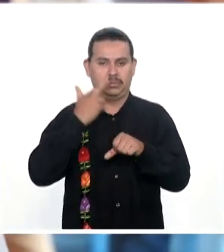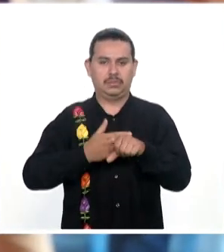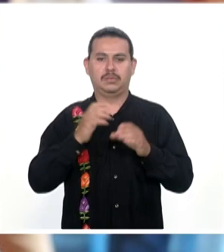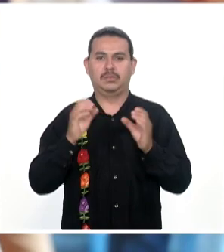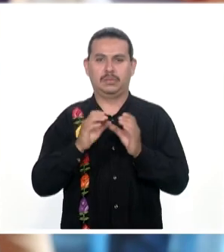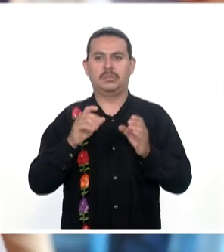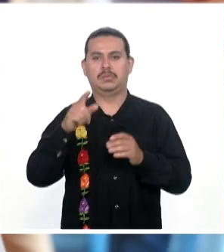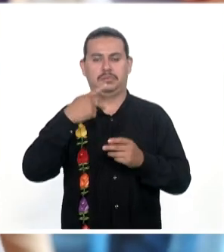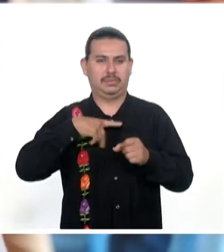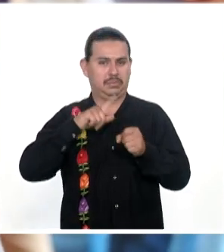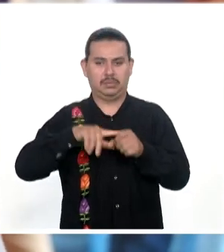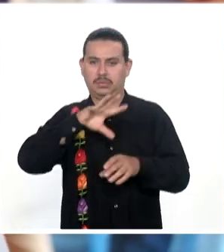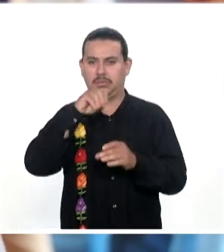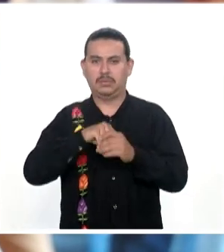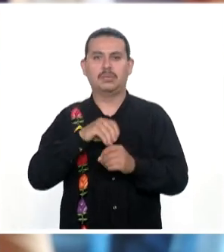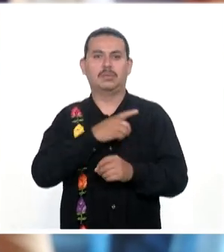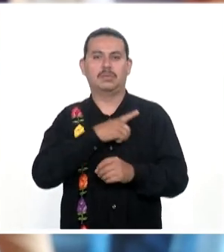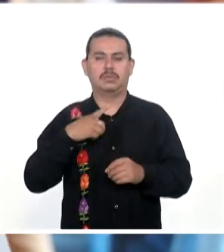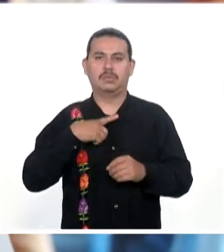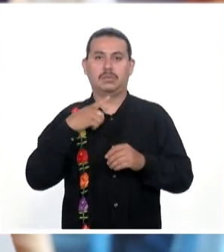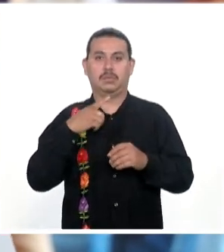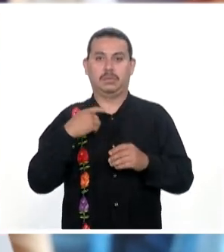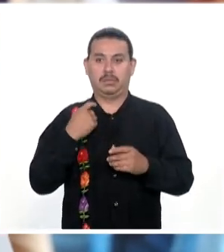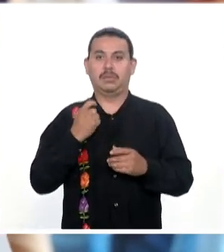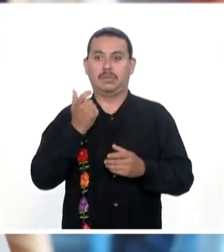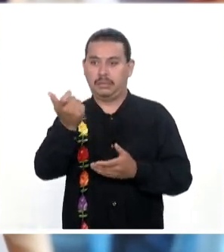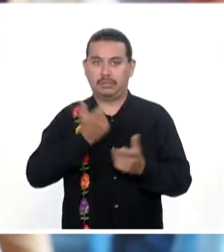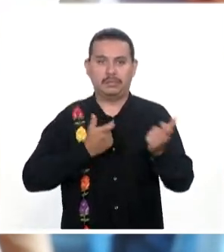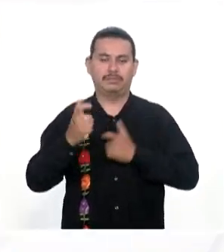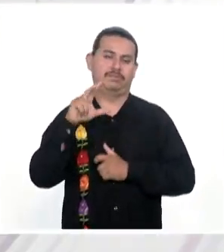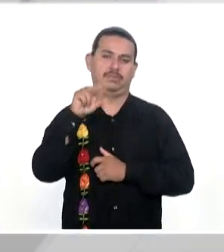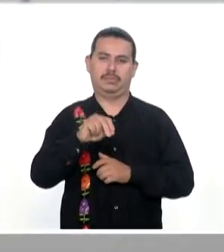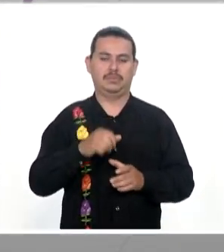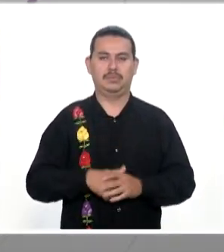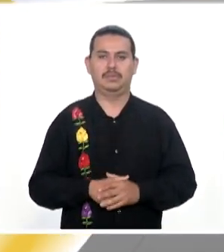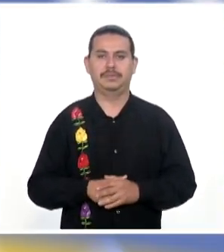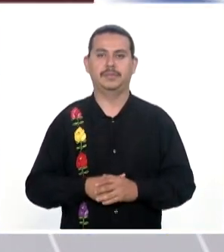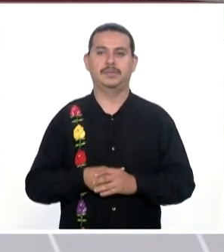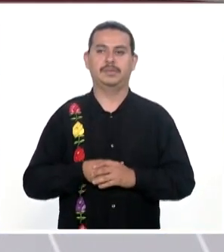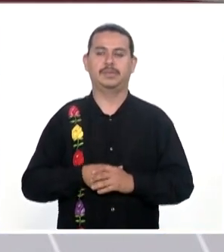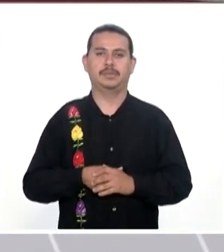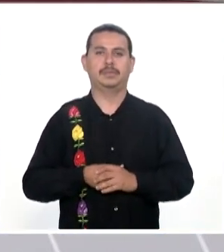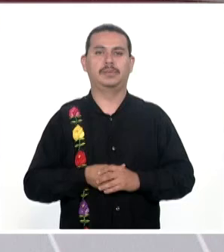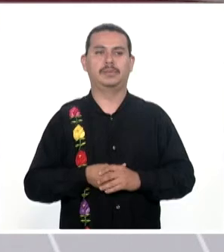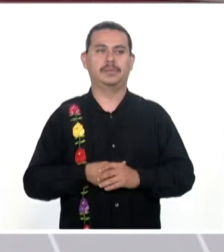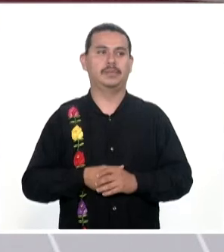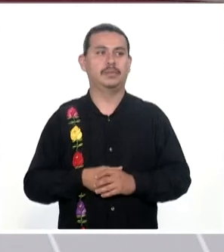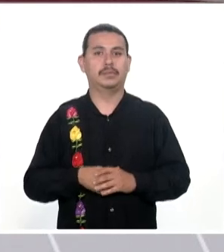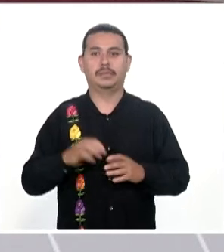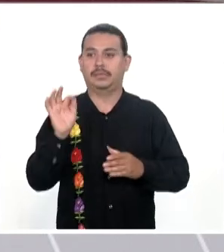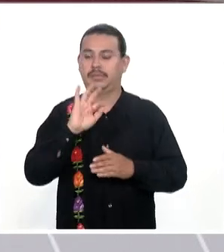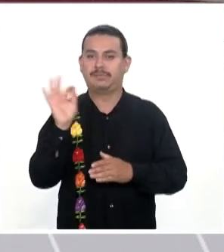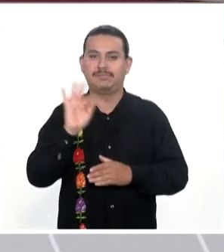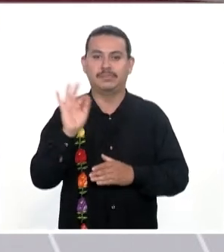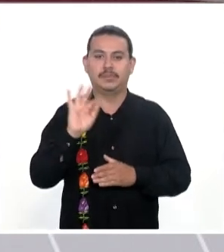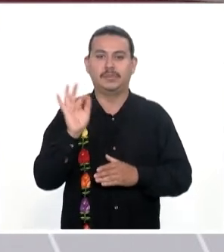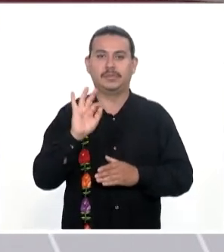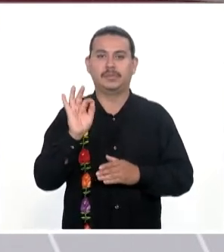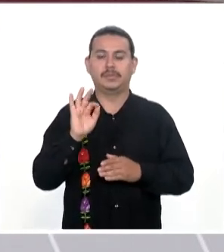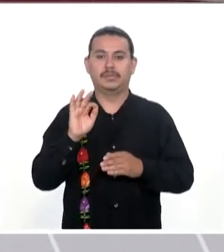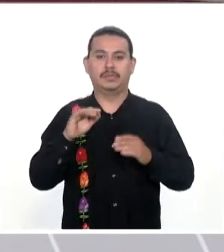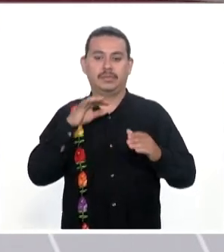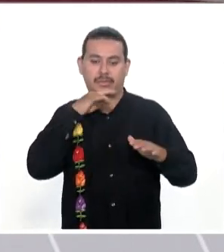Nuestro personal No está No Facultado Para recibir Dinero Y para Prevenir Los actos De